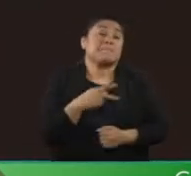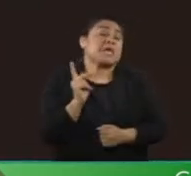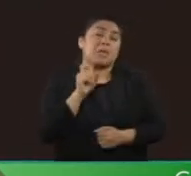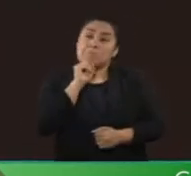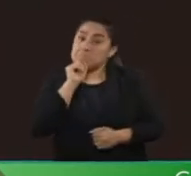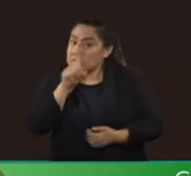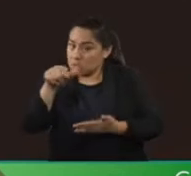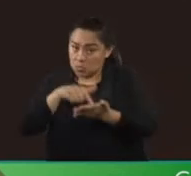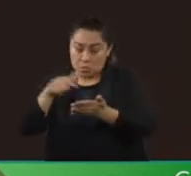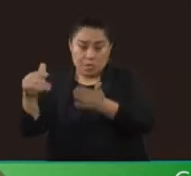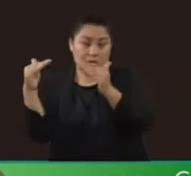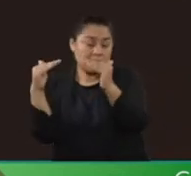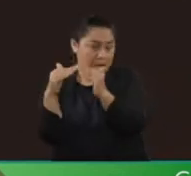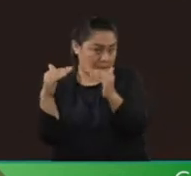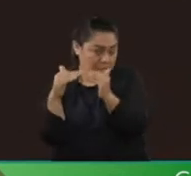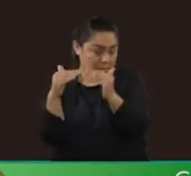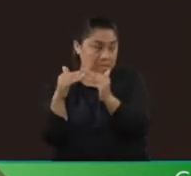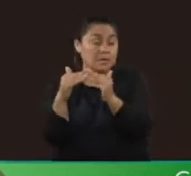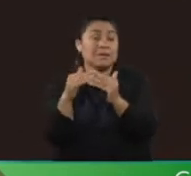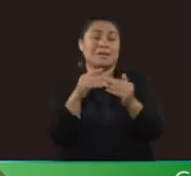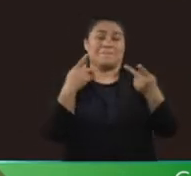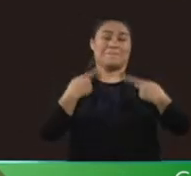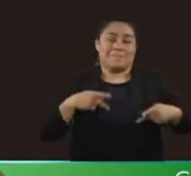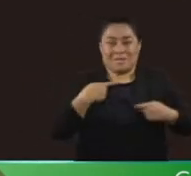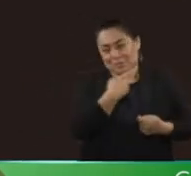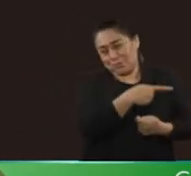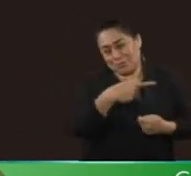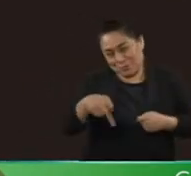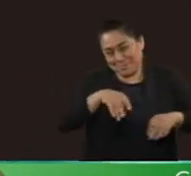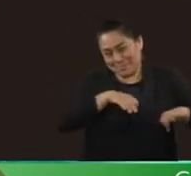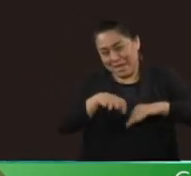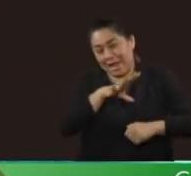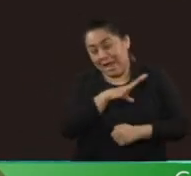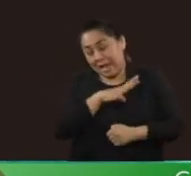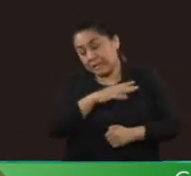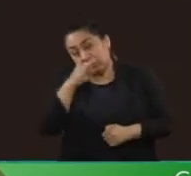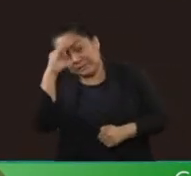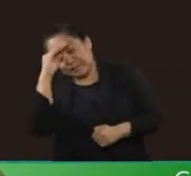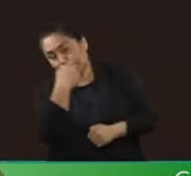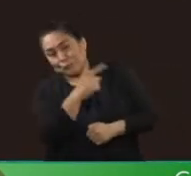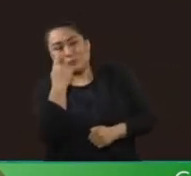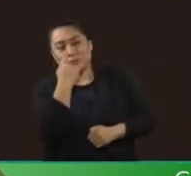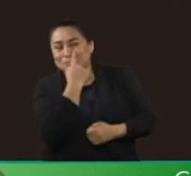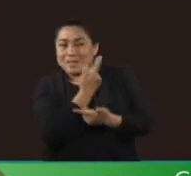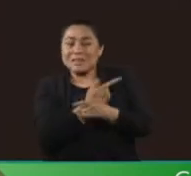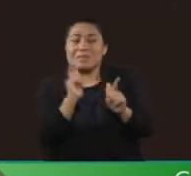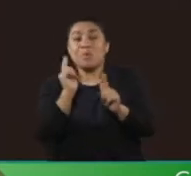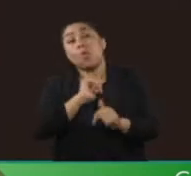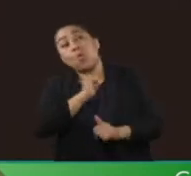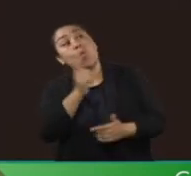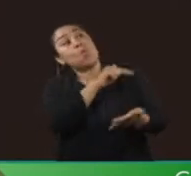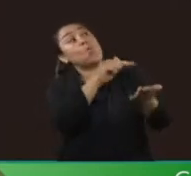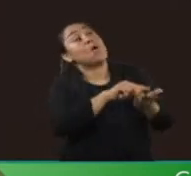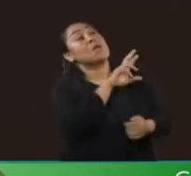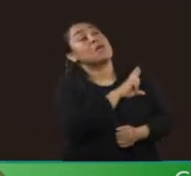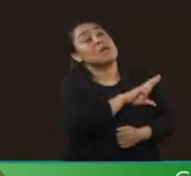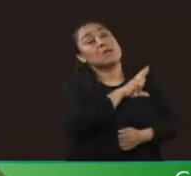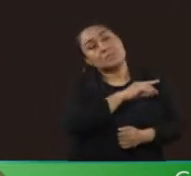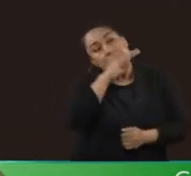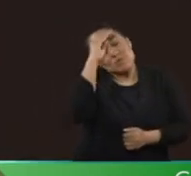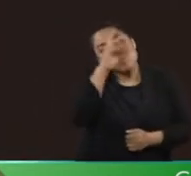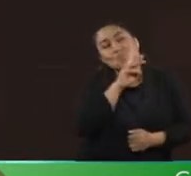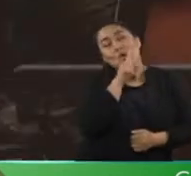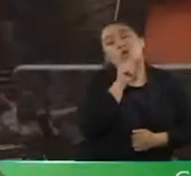casa y sin posibilidad de que las y los trabajadores puedan tener la libertad de rentar en otro lugar, si así conviene a sus